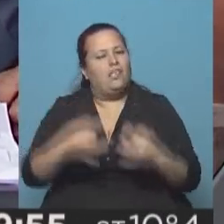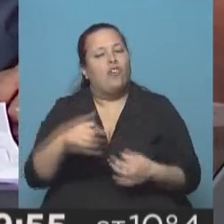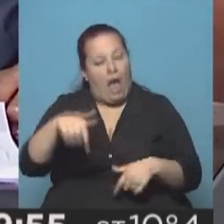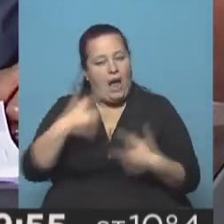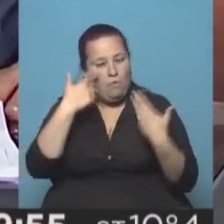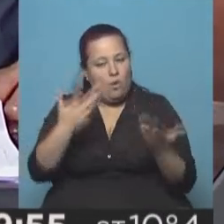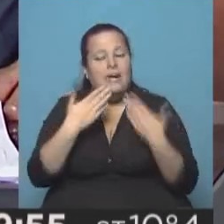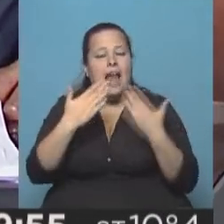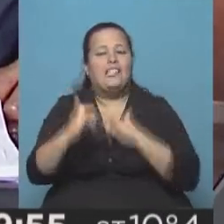bueno, aquí está, gracias al informe de Verónica.